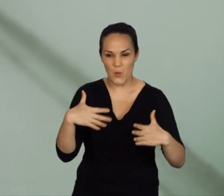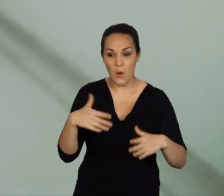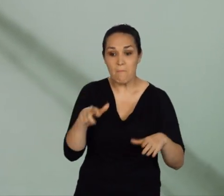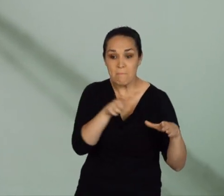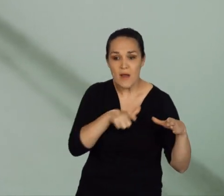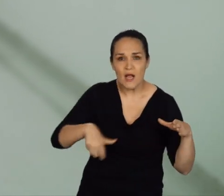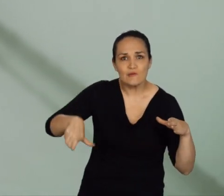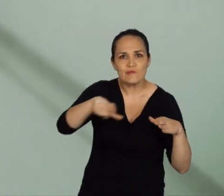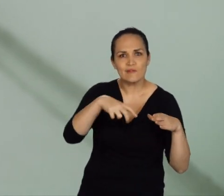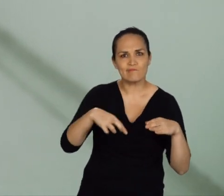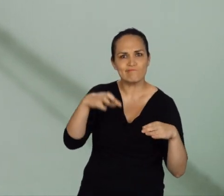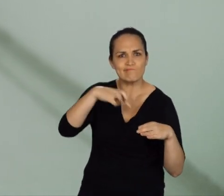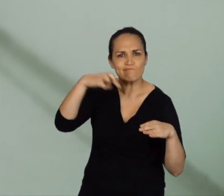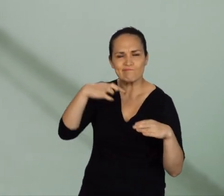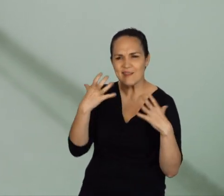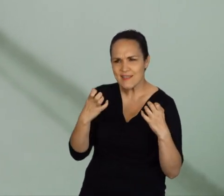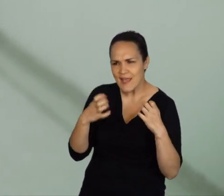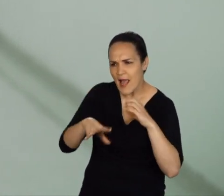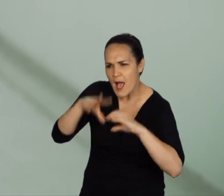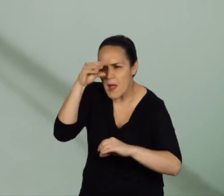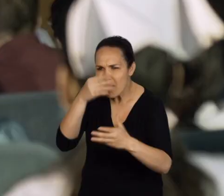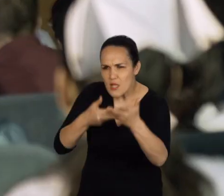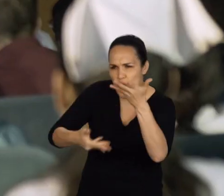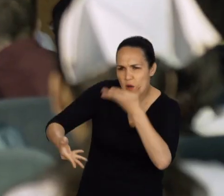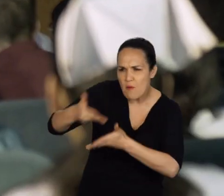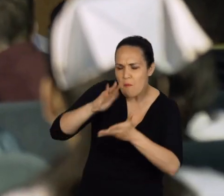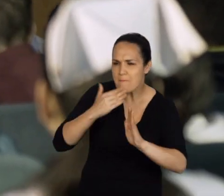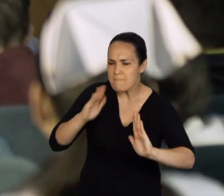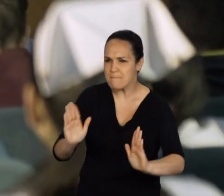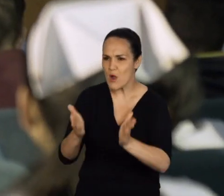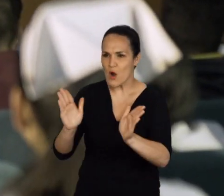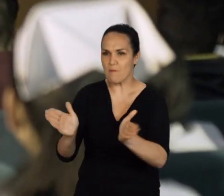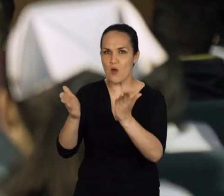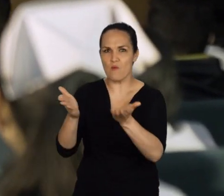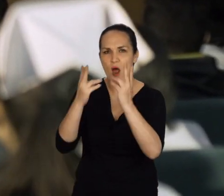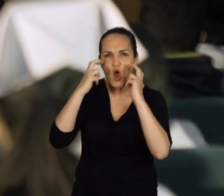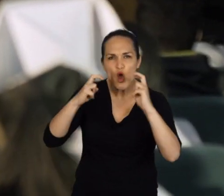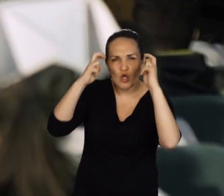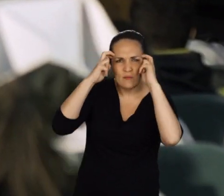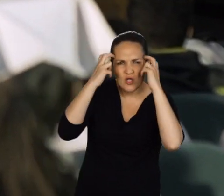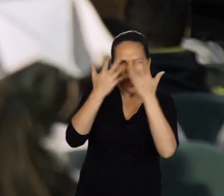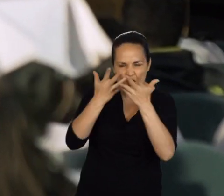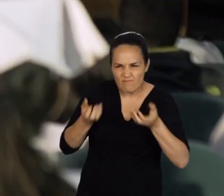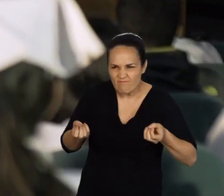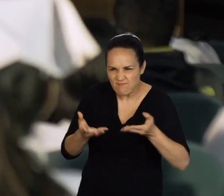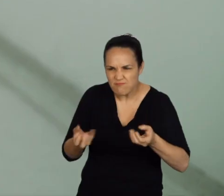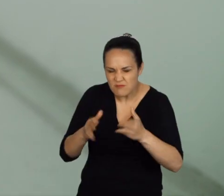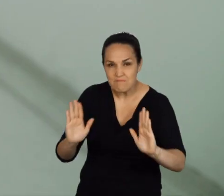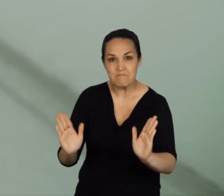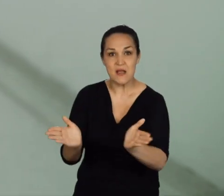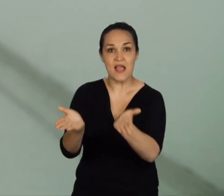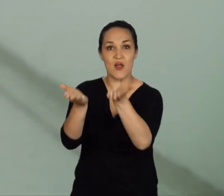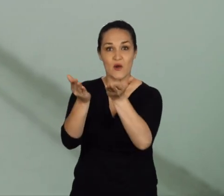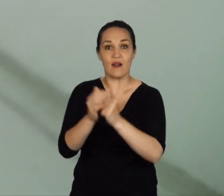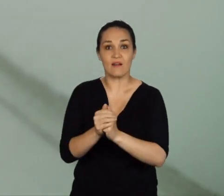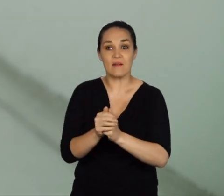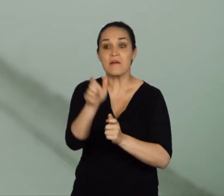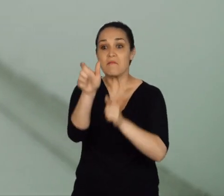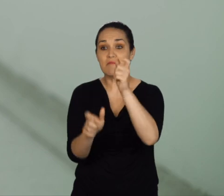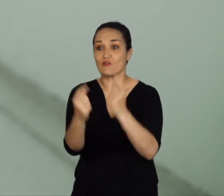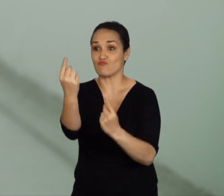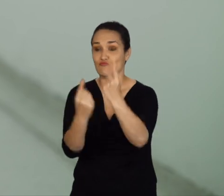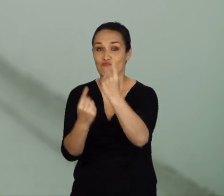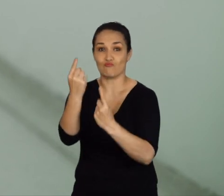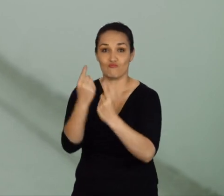un deseo también e interés de seguir aprendiendo y seguir generando conocimiento. Está la población con